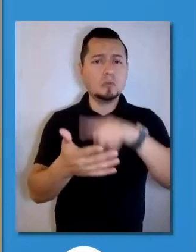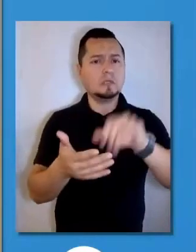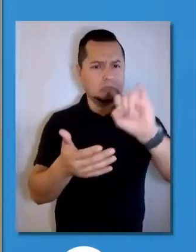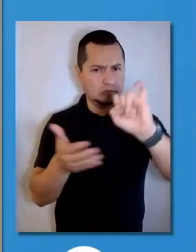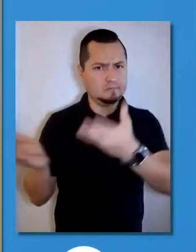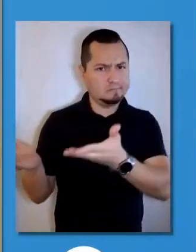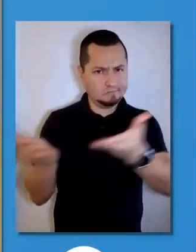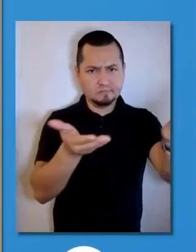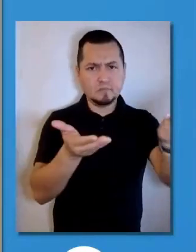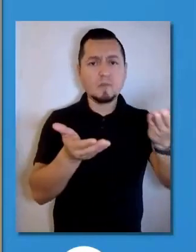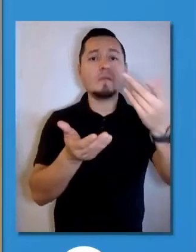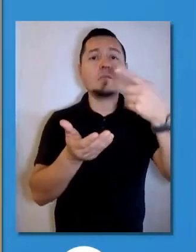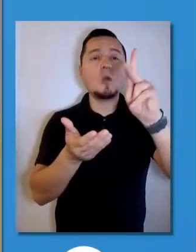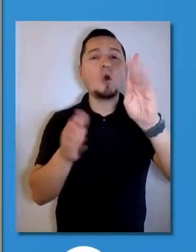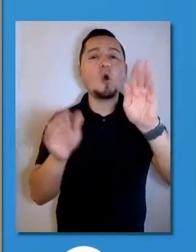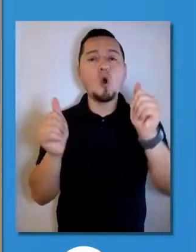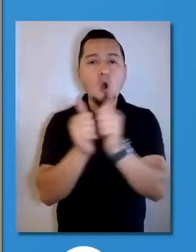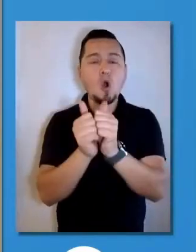democrática.